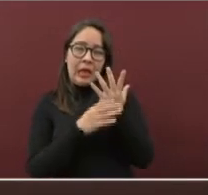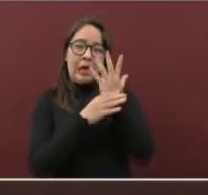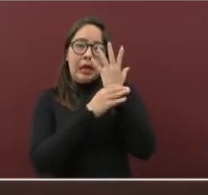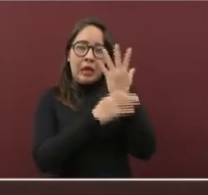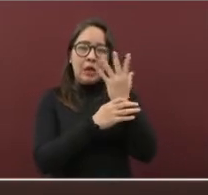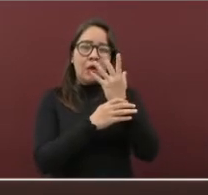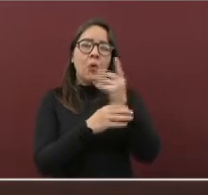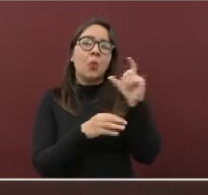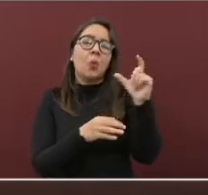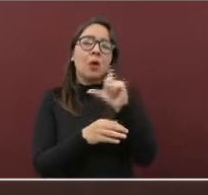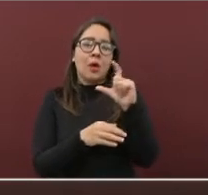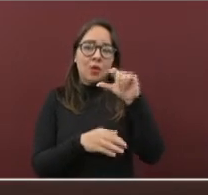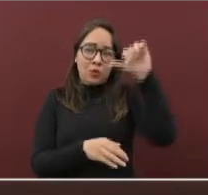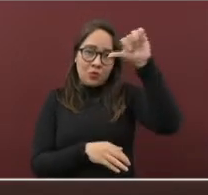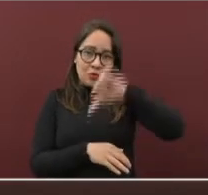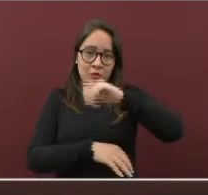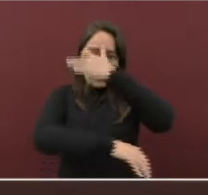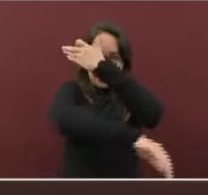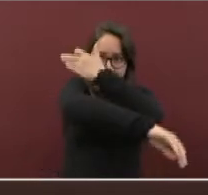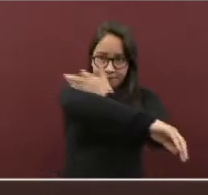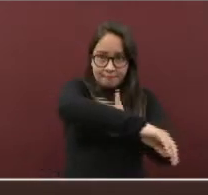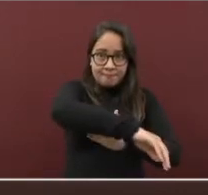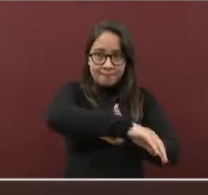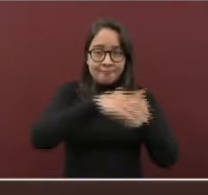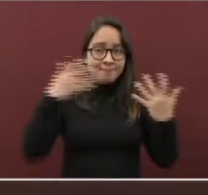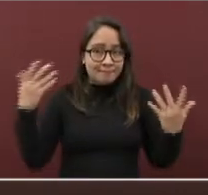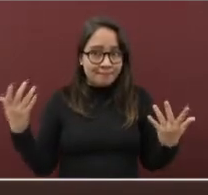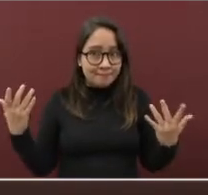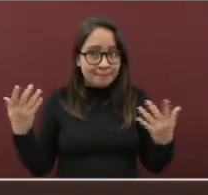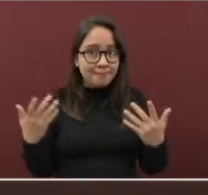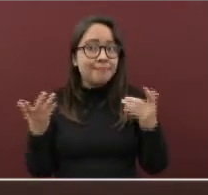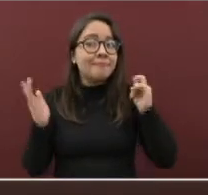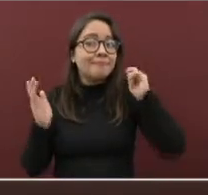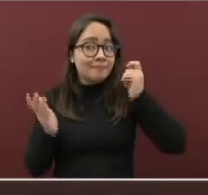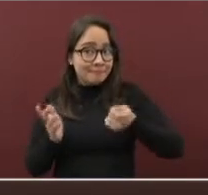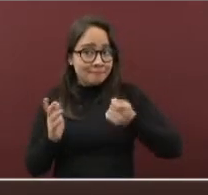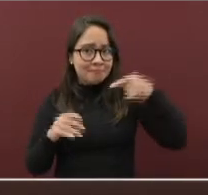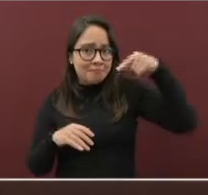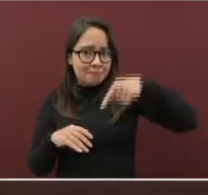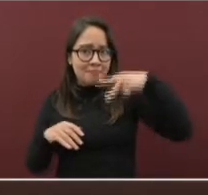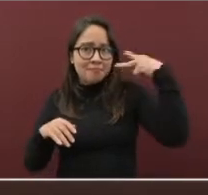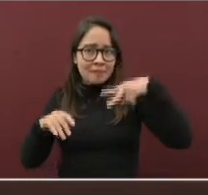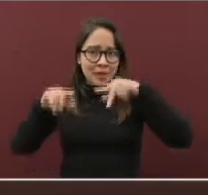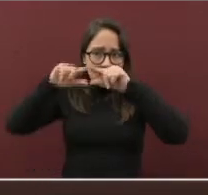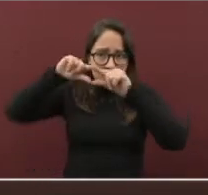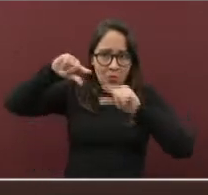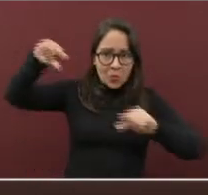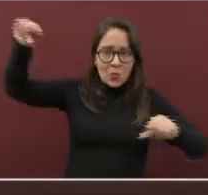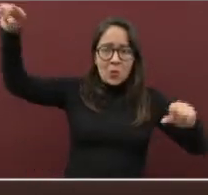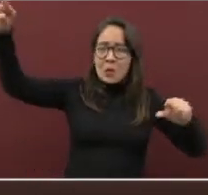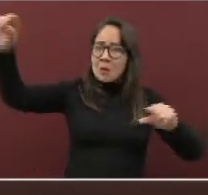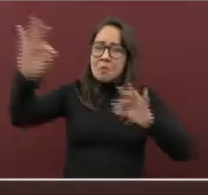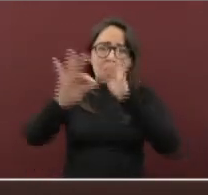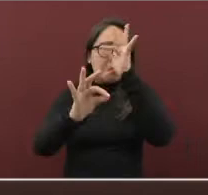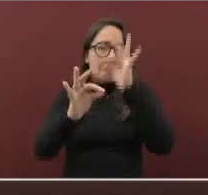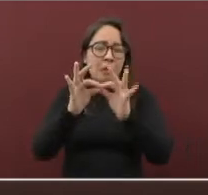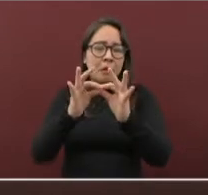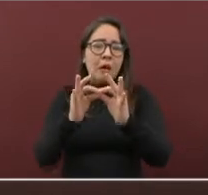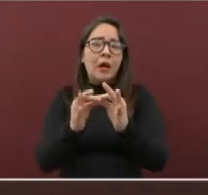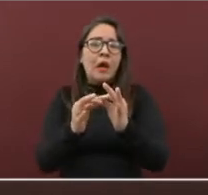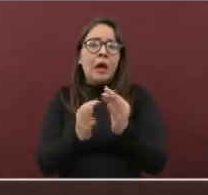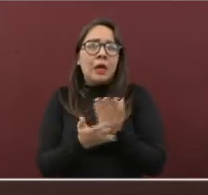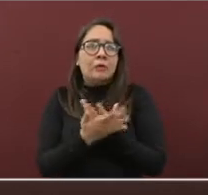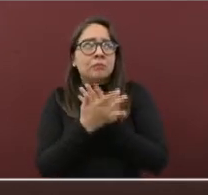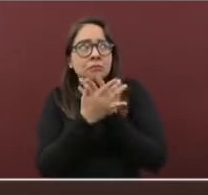precisamente esta tarde. En Veracruz estamos listos para recibir la dosis